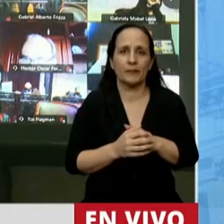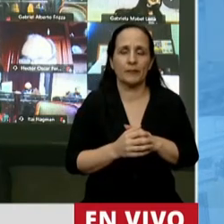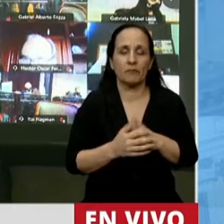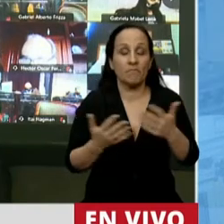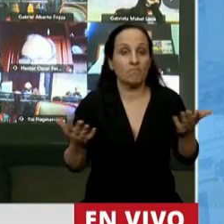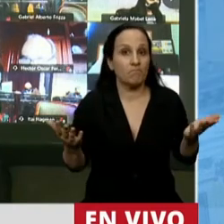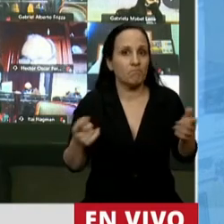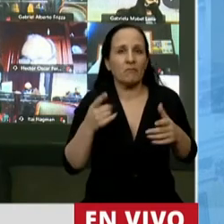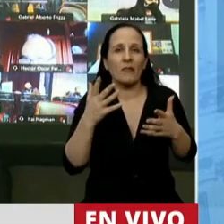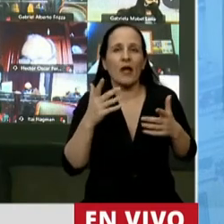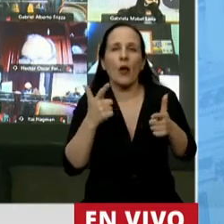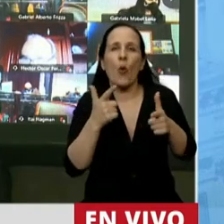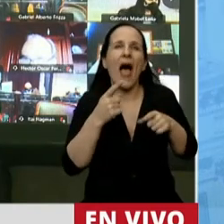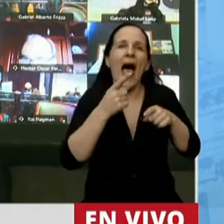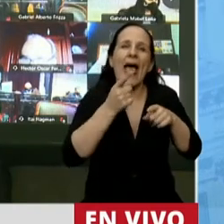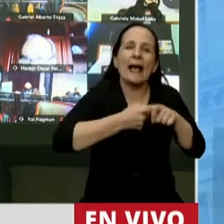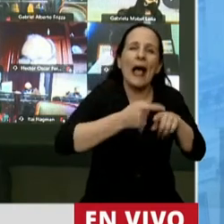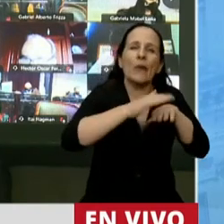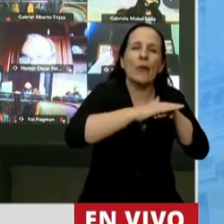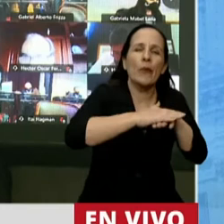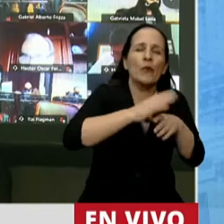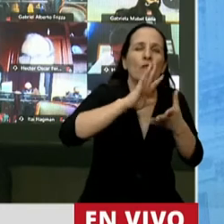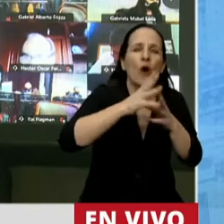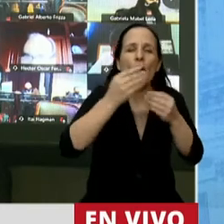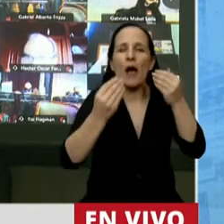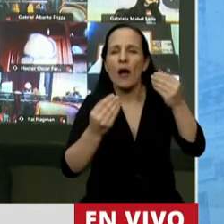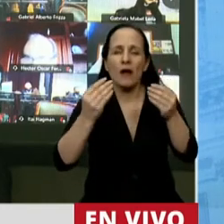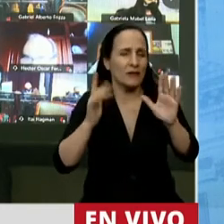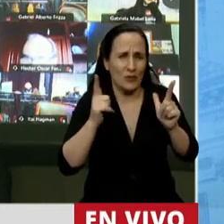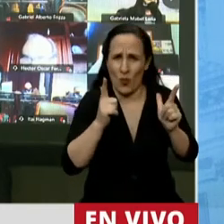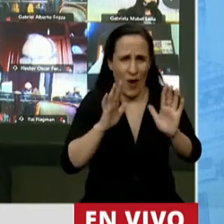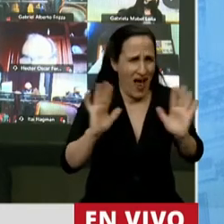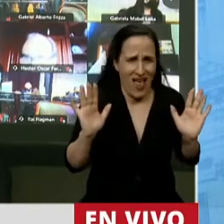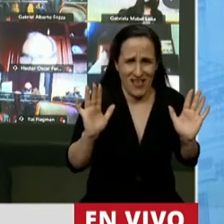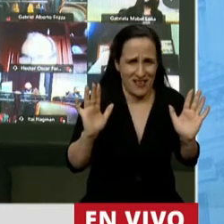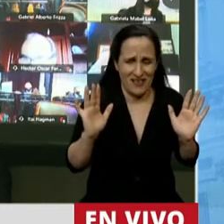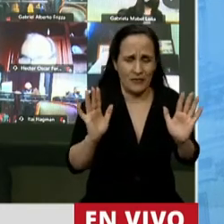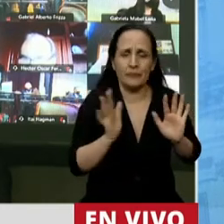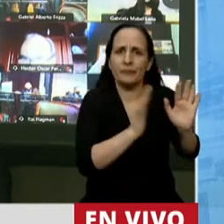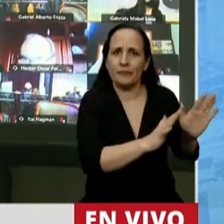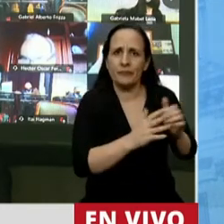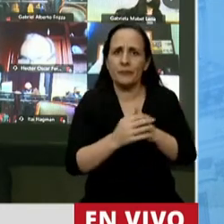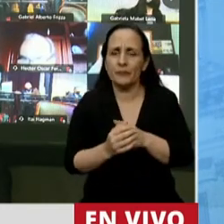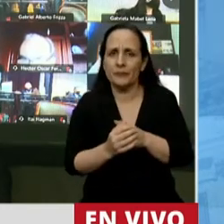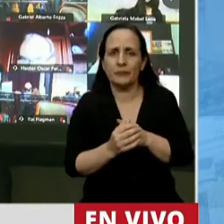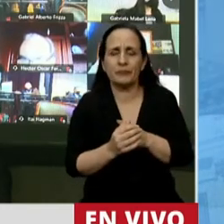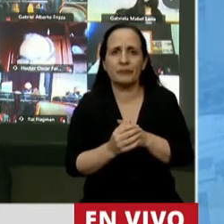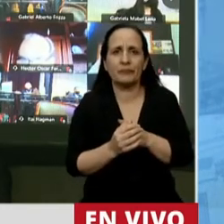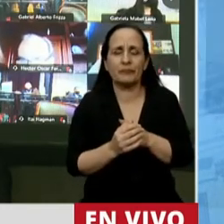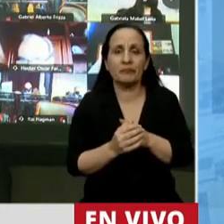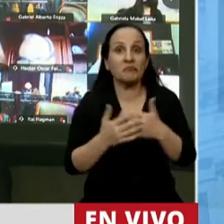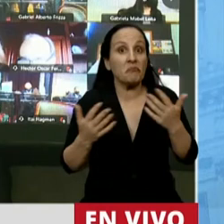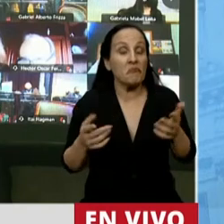No se descuenta una base imponible. Tampoco toma en cuenta este impuesto que las personas que